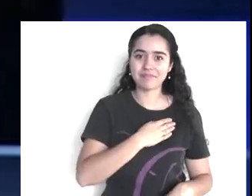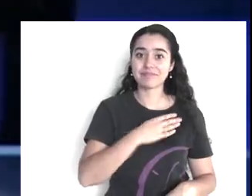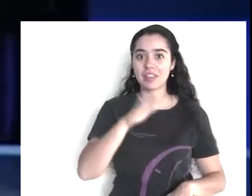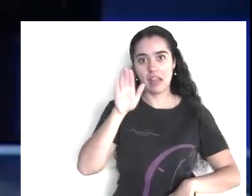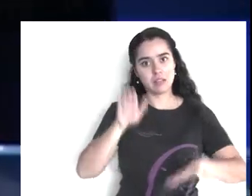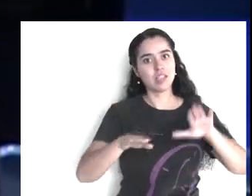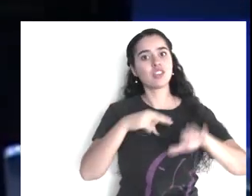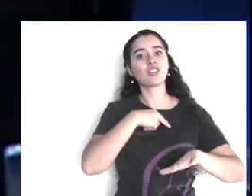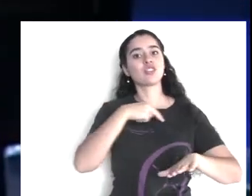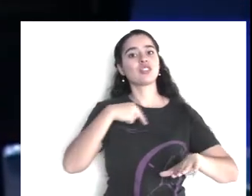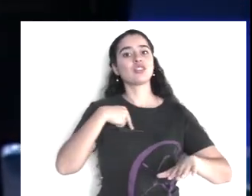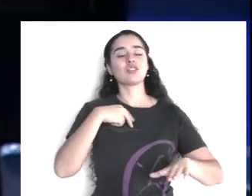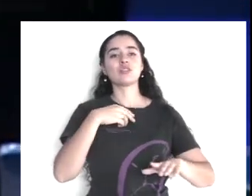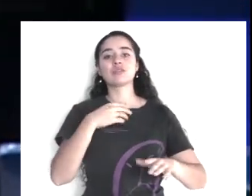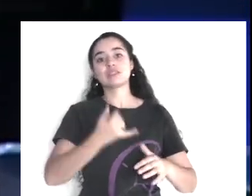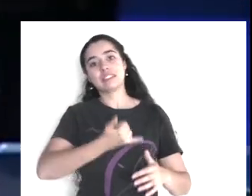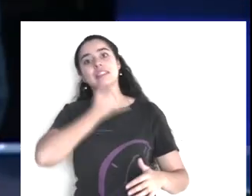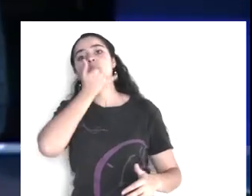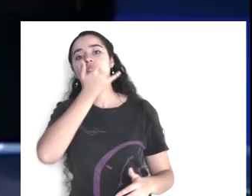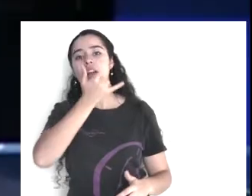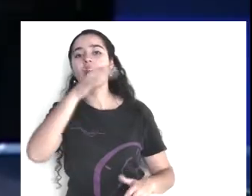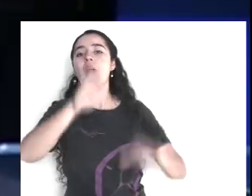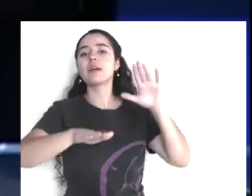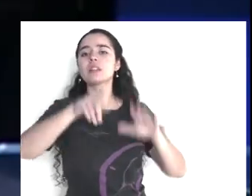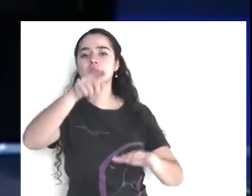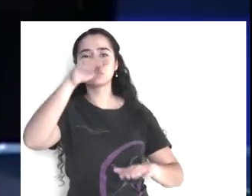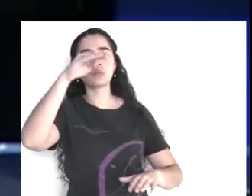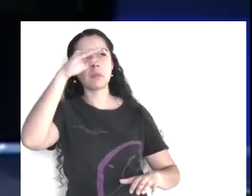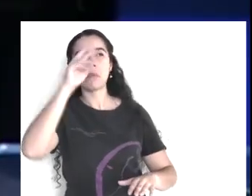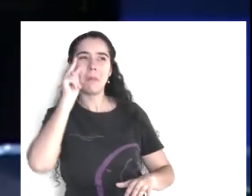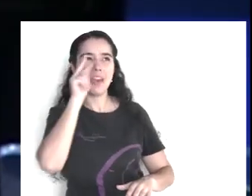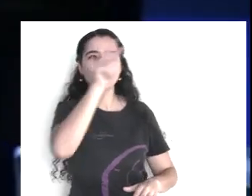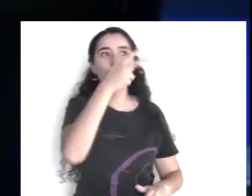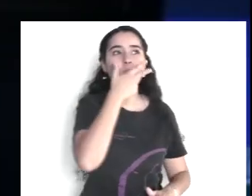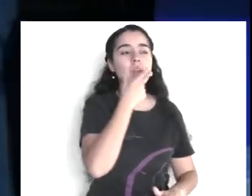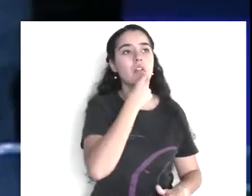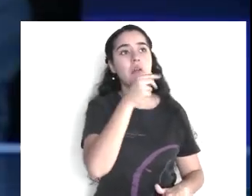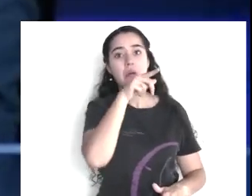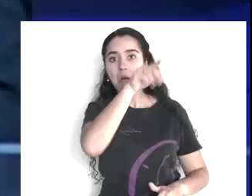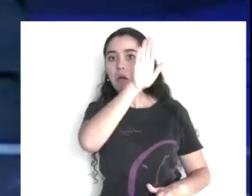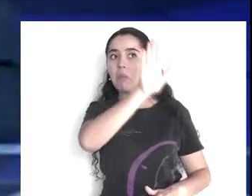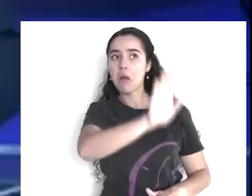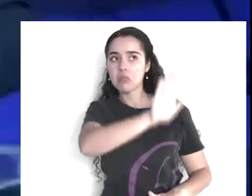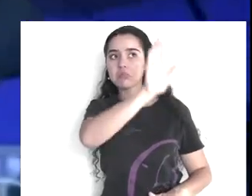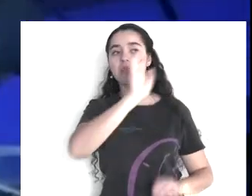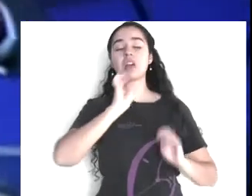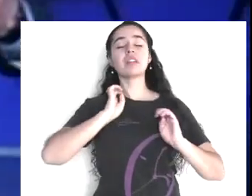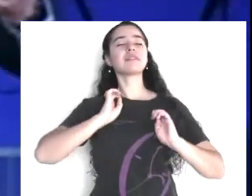de traje y corbata, de verdad, y te abordan, y te dicen, y te embaucan, y te roban,